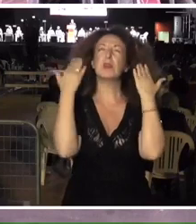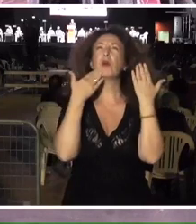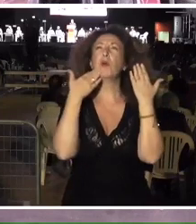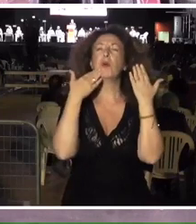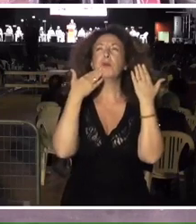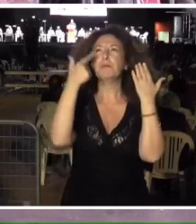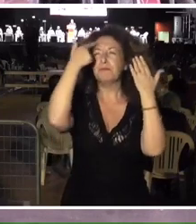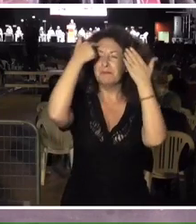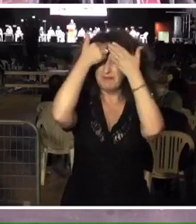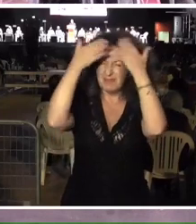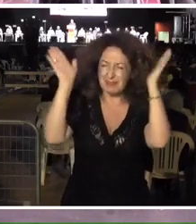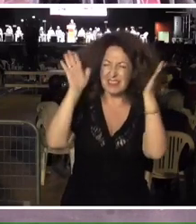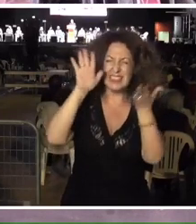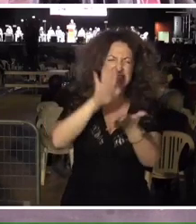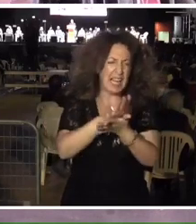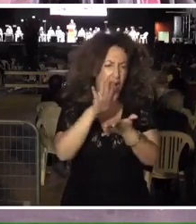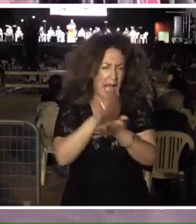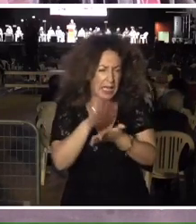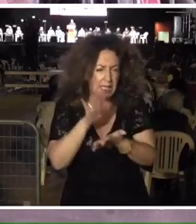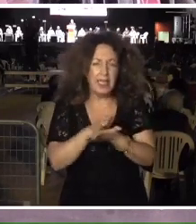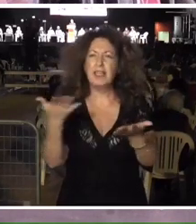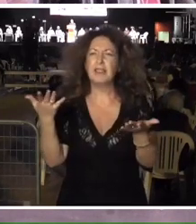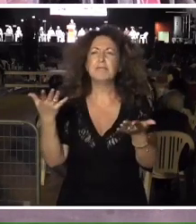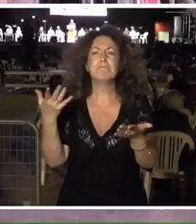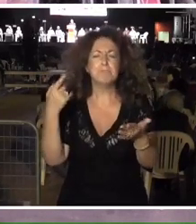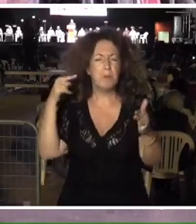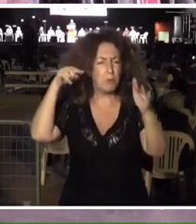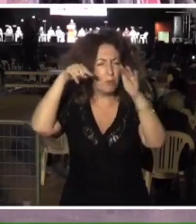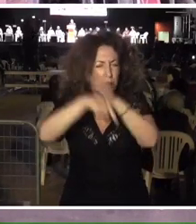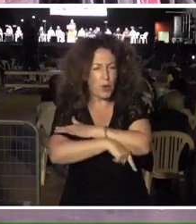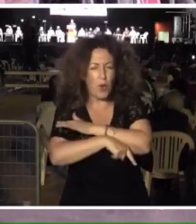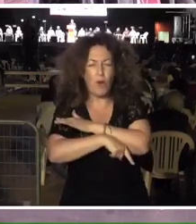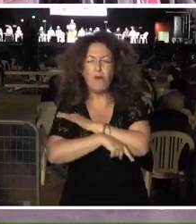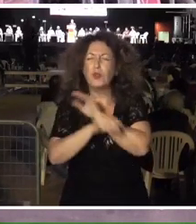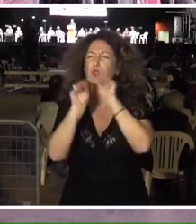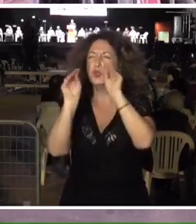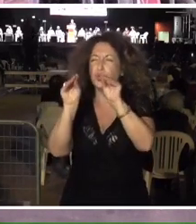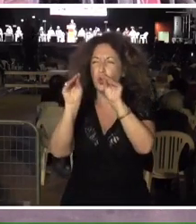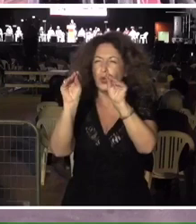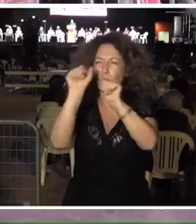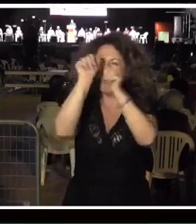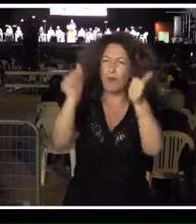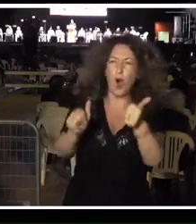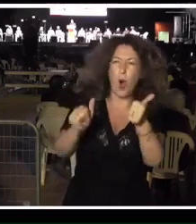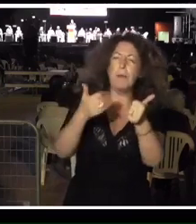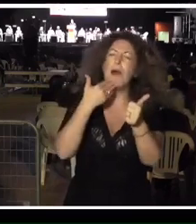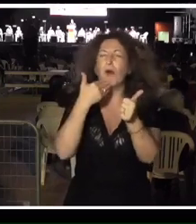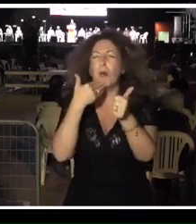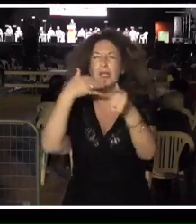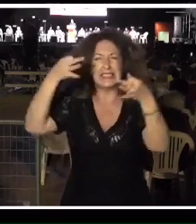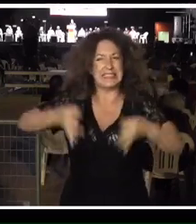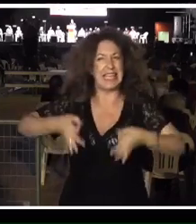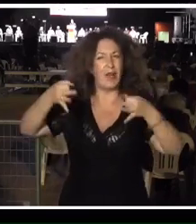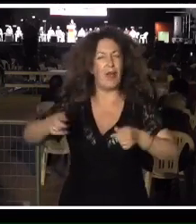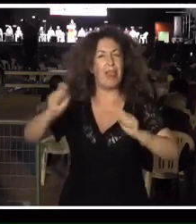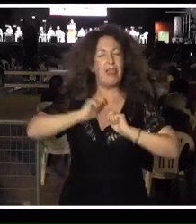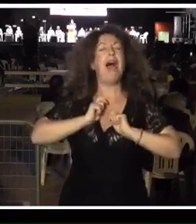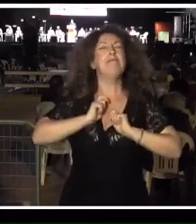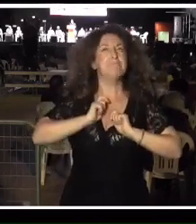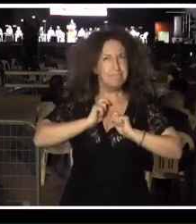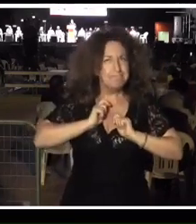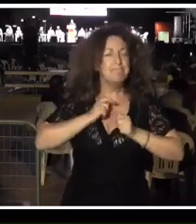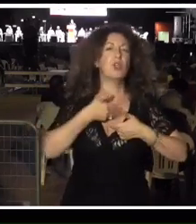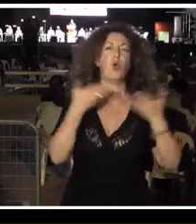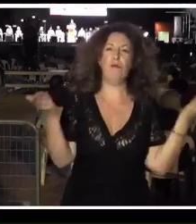de pensamiento, esa tranquilidad, esa, bueno, digamos, seguridad en la hora de hablar, que nos daba también mucha confianza.